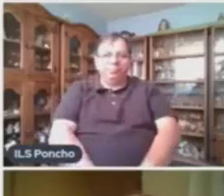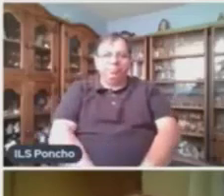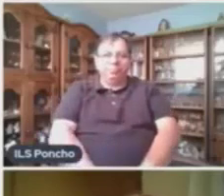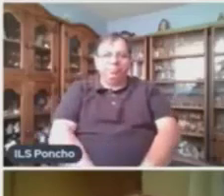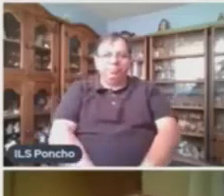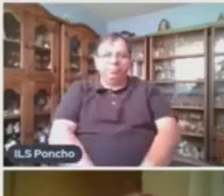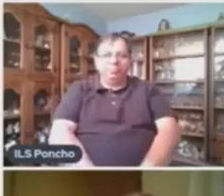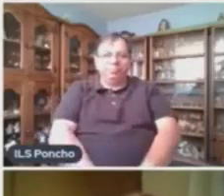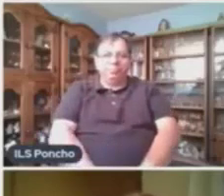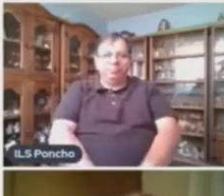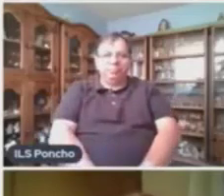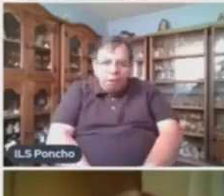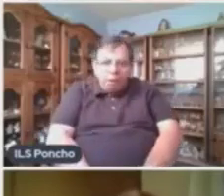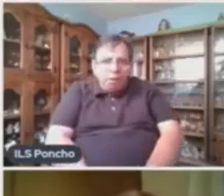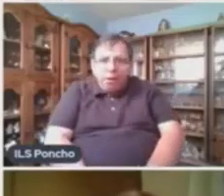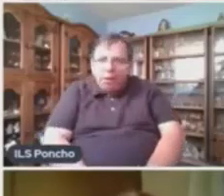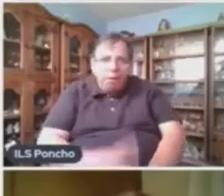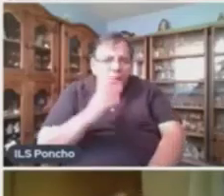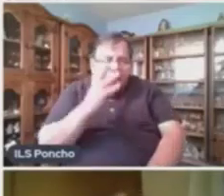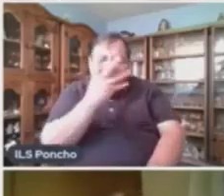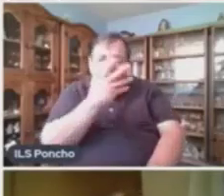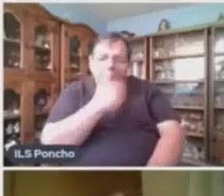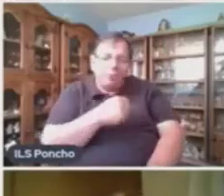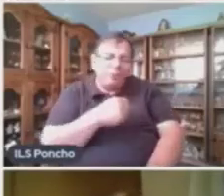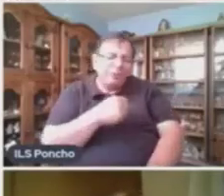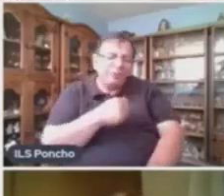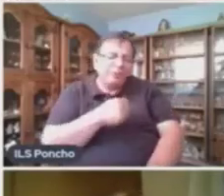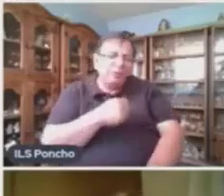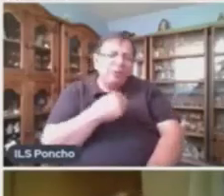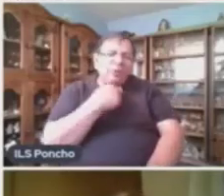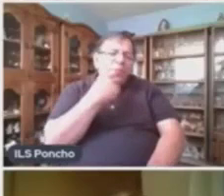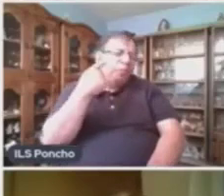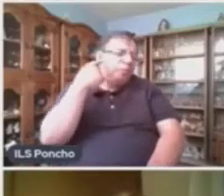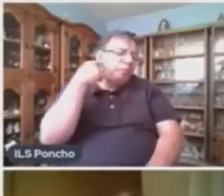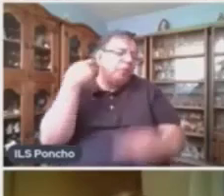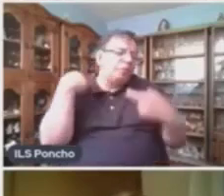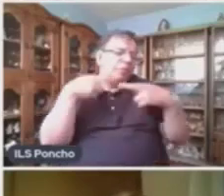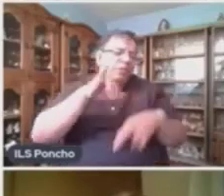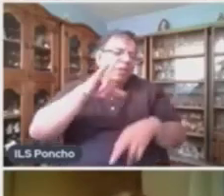Está muy bonito, maestra. Qué gusto escuchar de nuevo a la maestra Julieta.